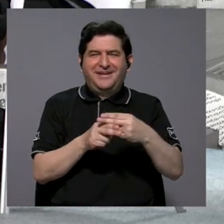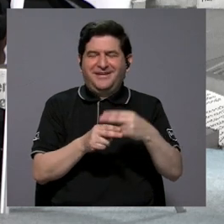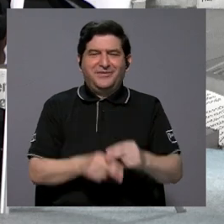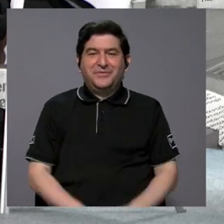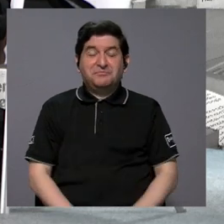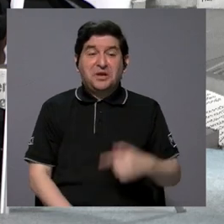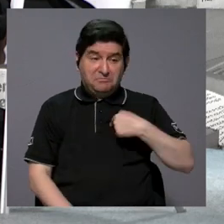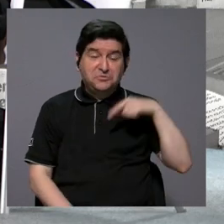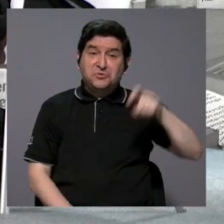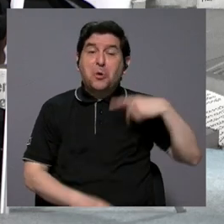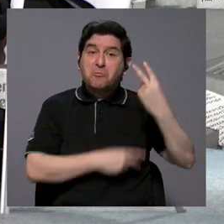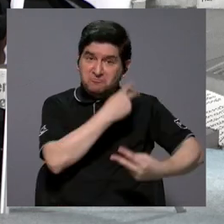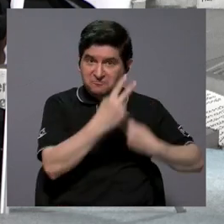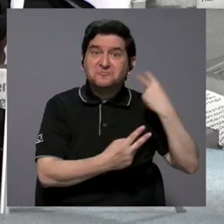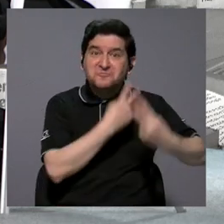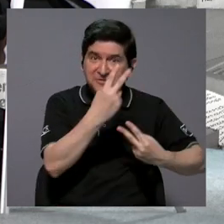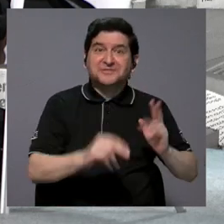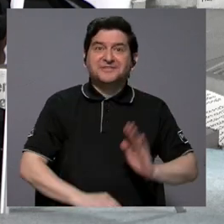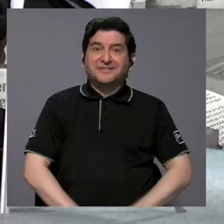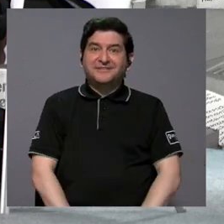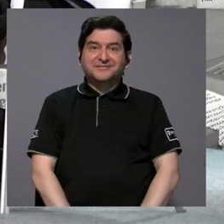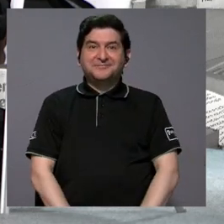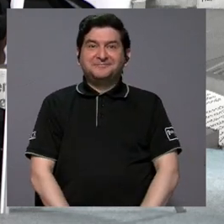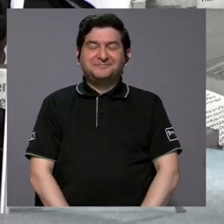voy a tener que ir a visitarlo definitivamente. Bienvenido, por supuesto.